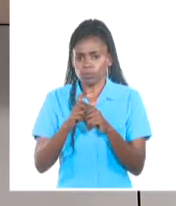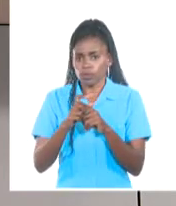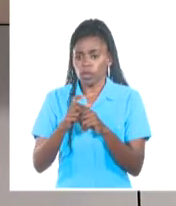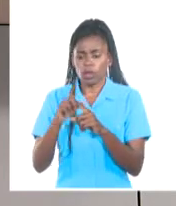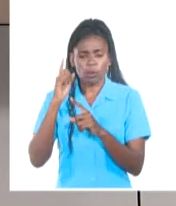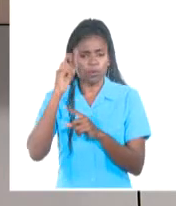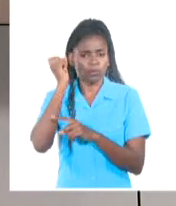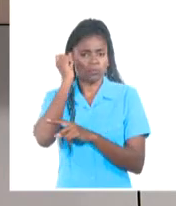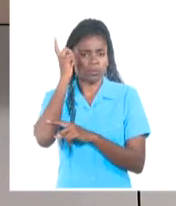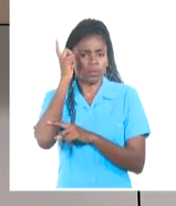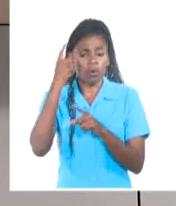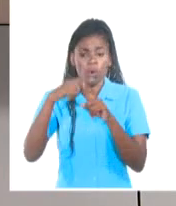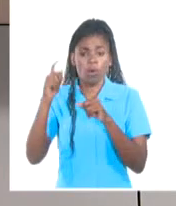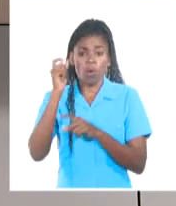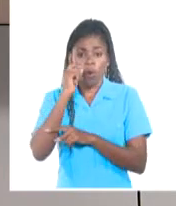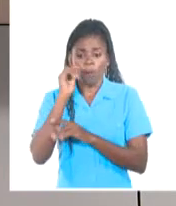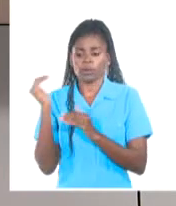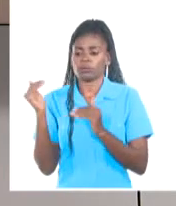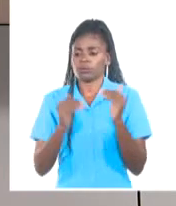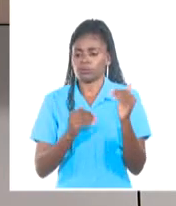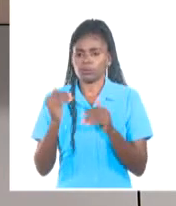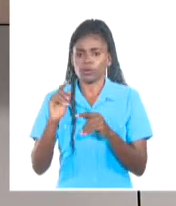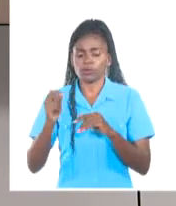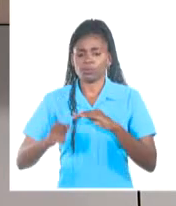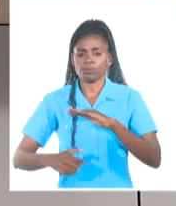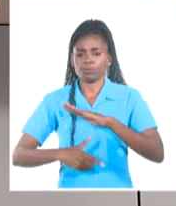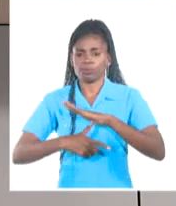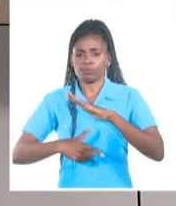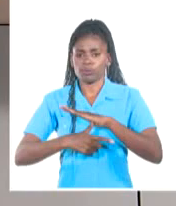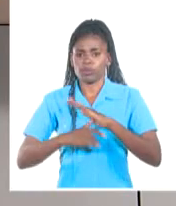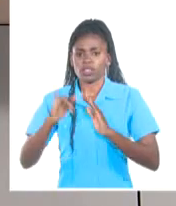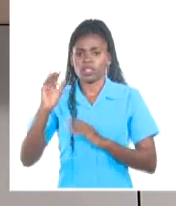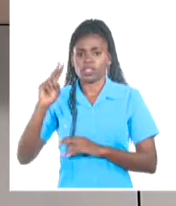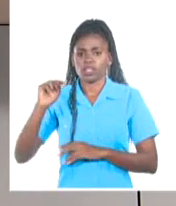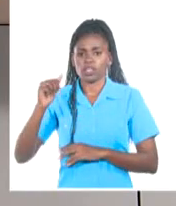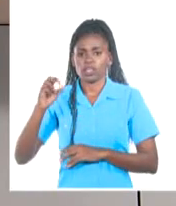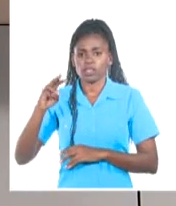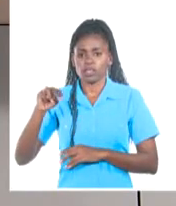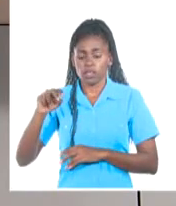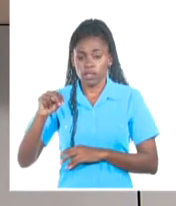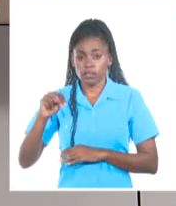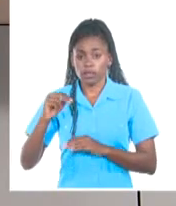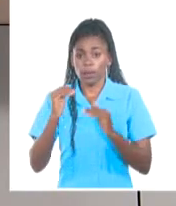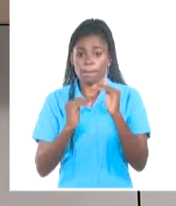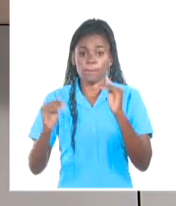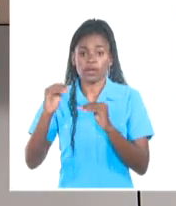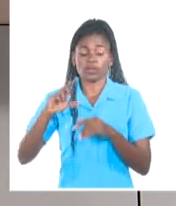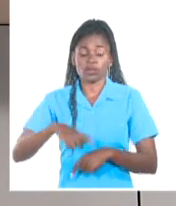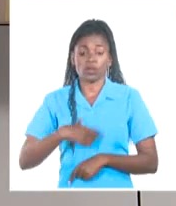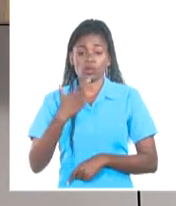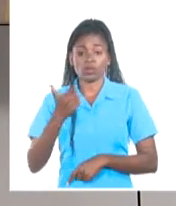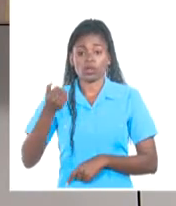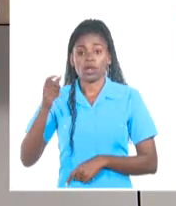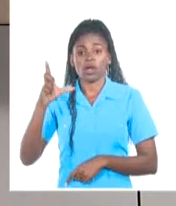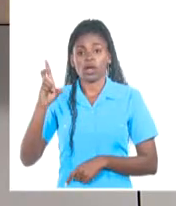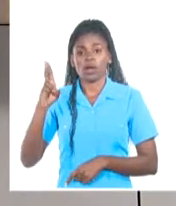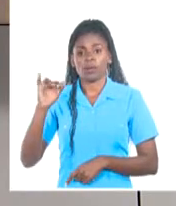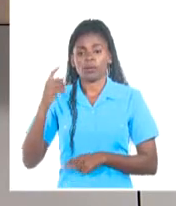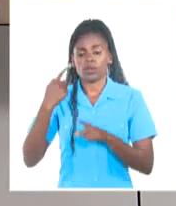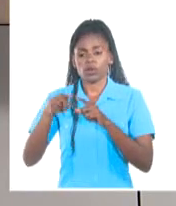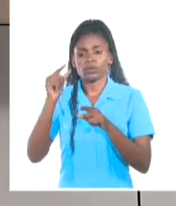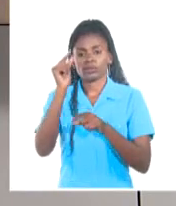ideológico, Rogelio Polanco Fuentes, la viceprimera ministra Inés María Chapman, el ministro de Cultura, Alpidio Alonso y otras